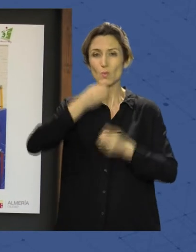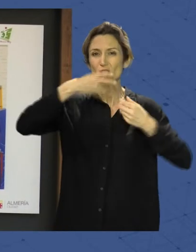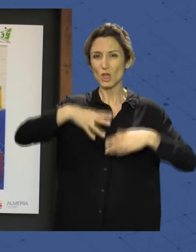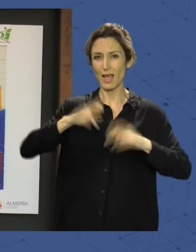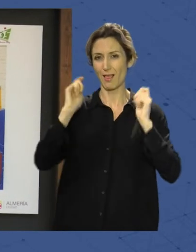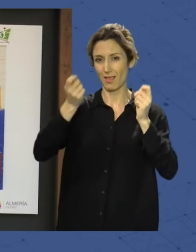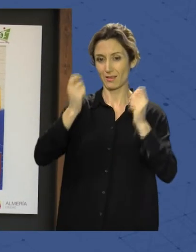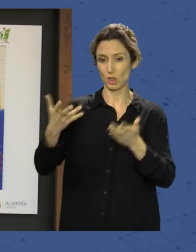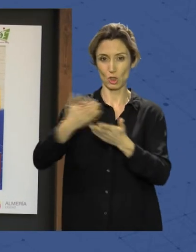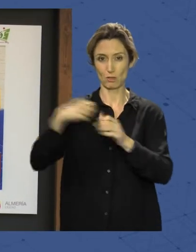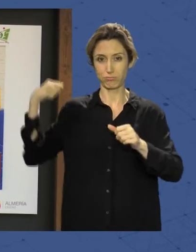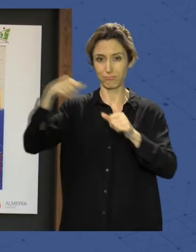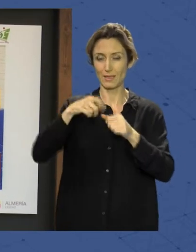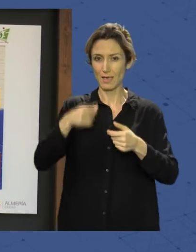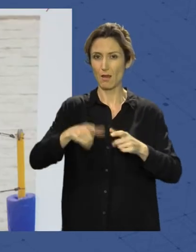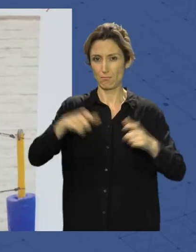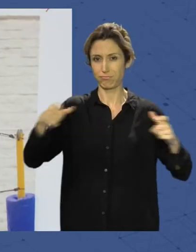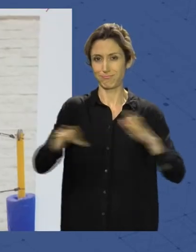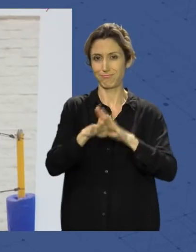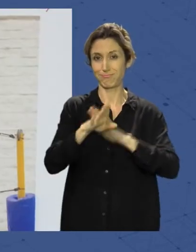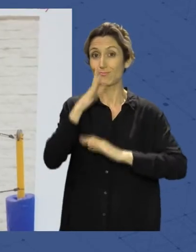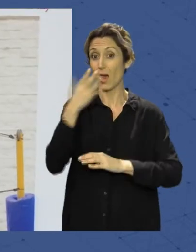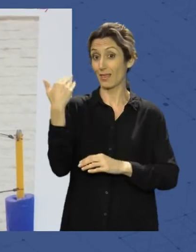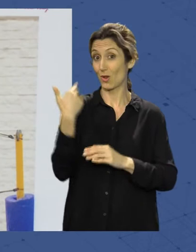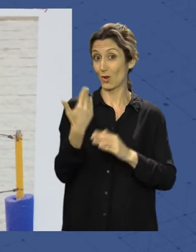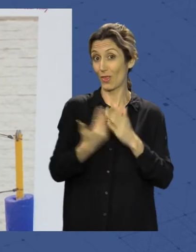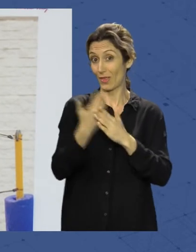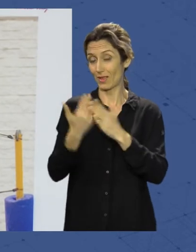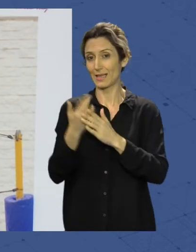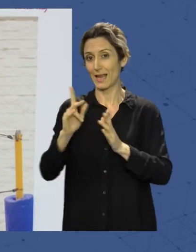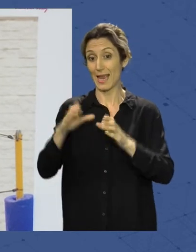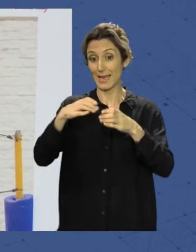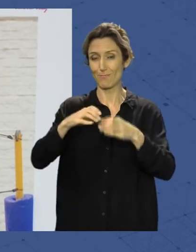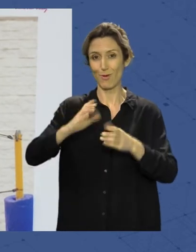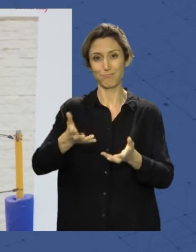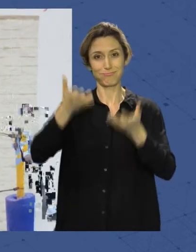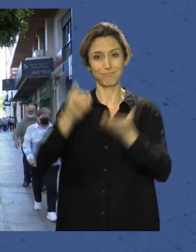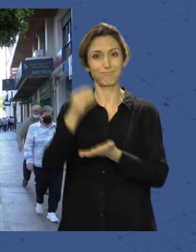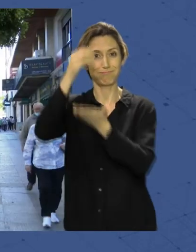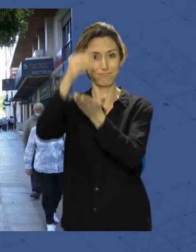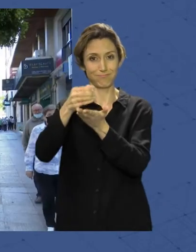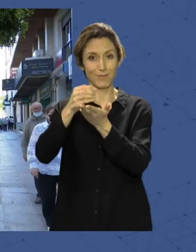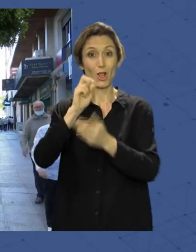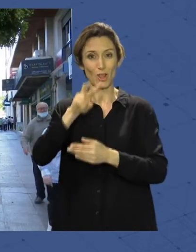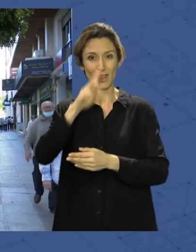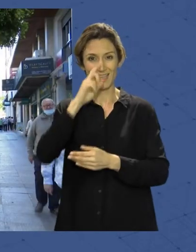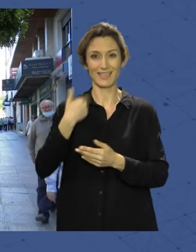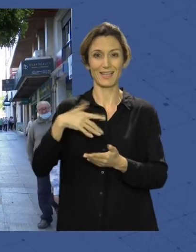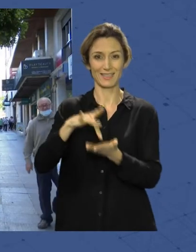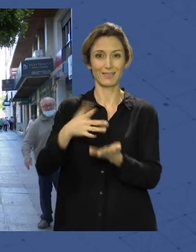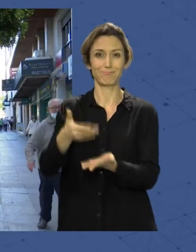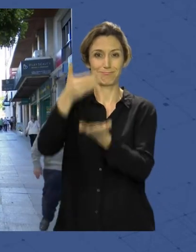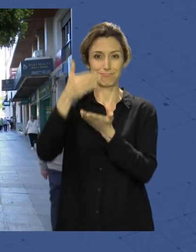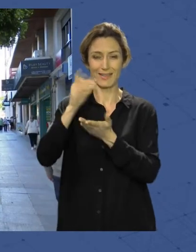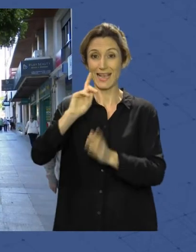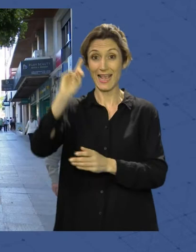Un palmarés que sigue creciendo, ya que hace tan solo unos días el equipo ahorrador se alzaba con su duodécima Superliga. Un éxito que no se